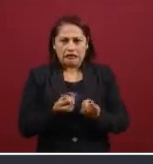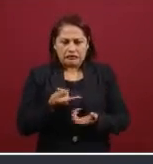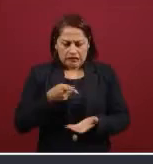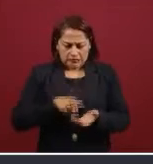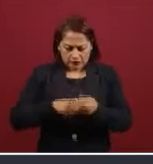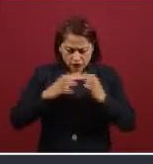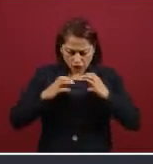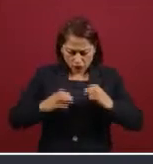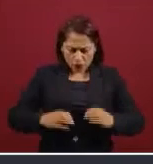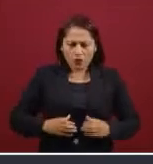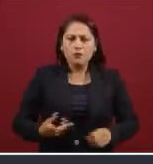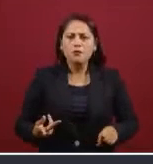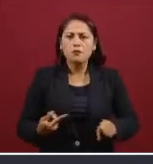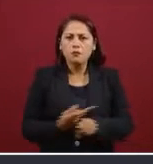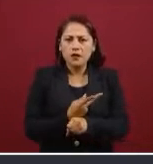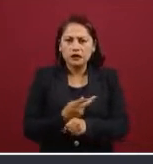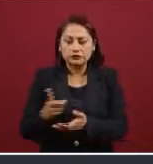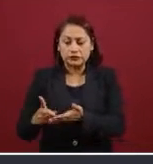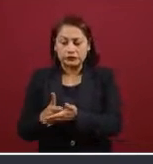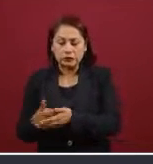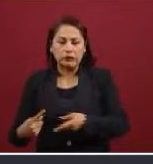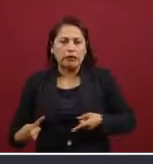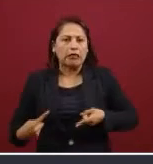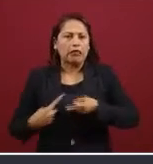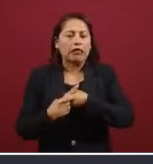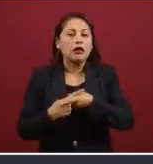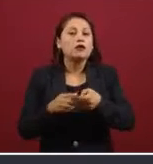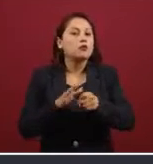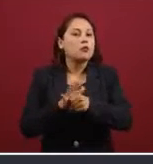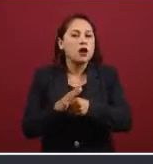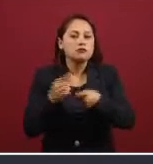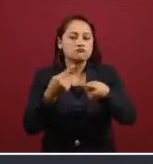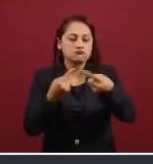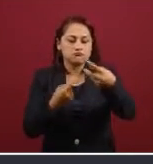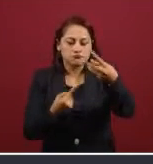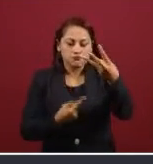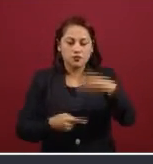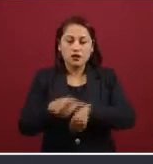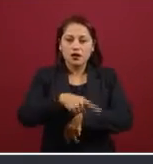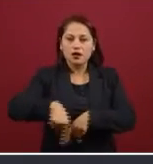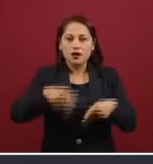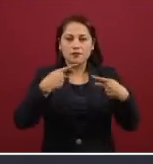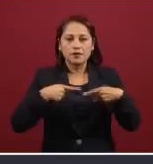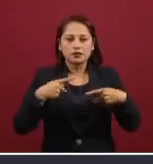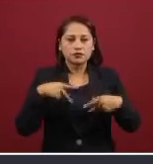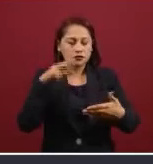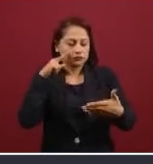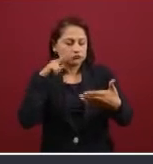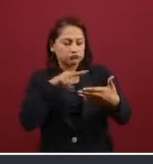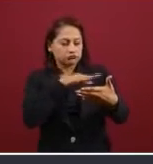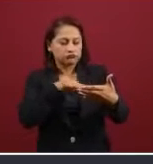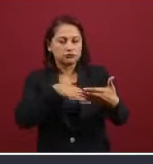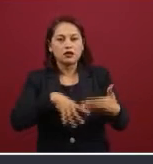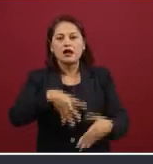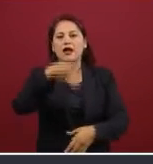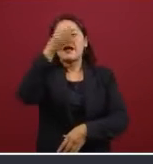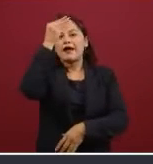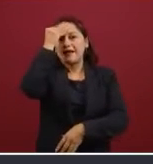y el daño que provocan a la gente. Entonces, que la gente sea informada para crear conciencia y para que